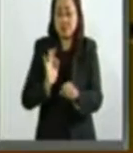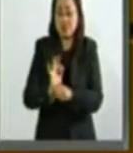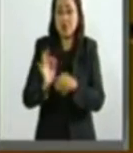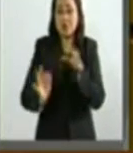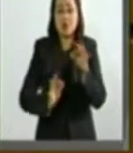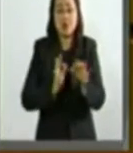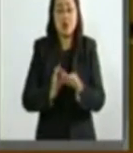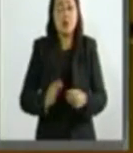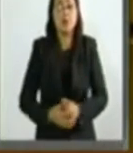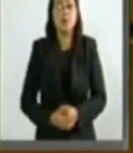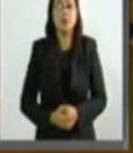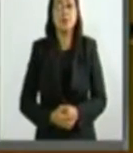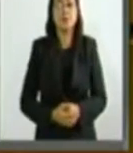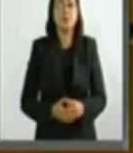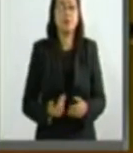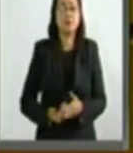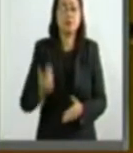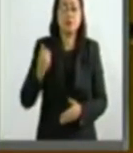se ha dicho,